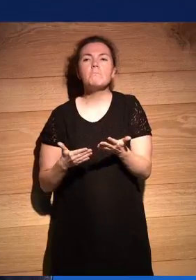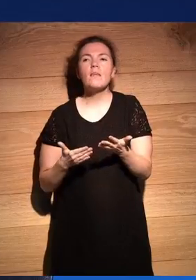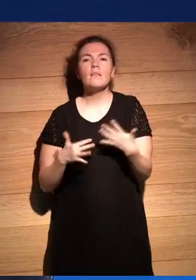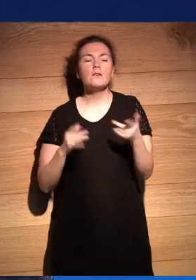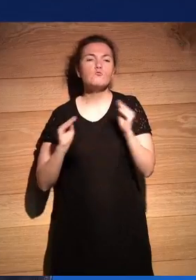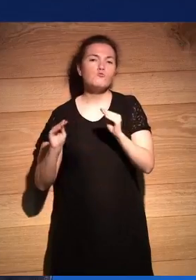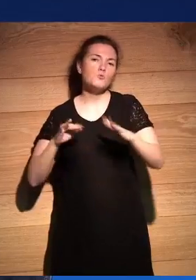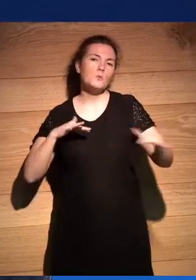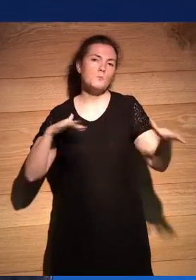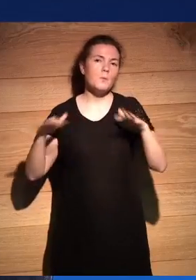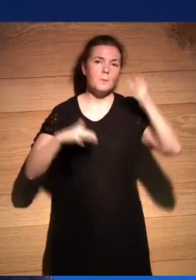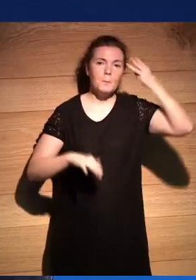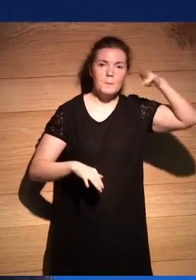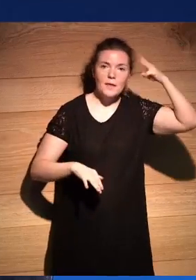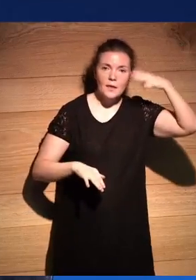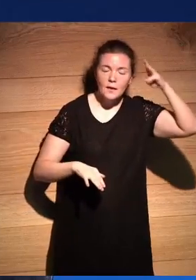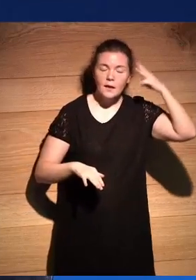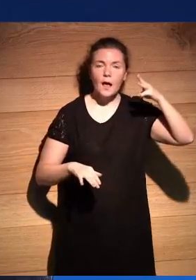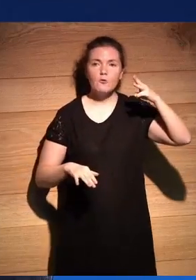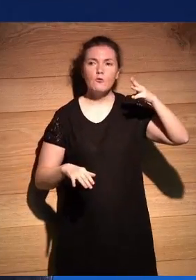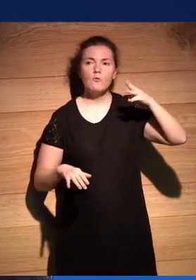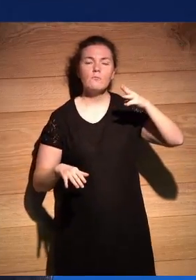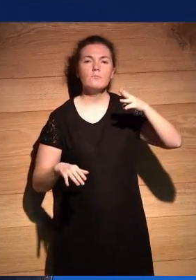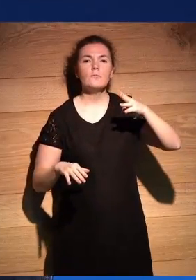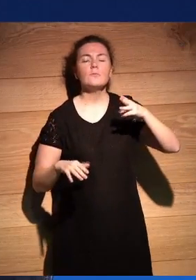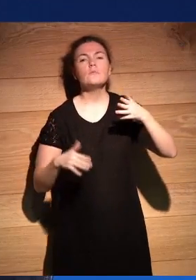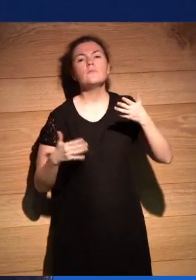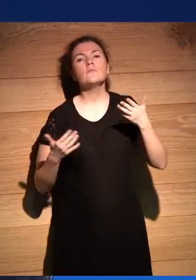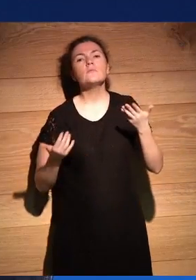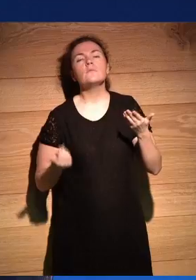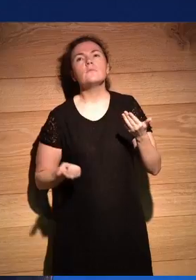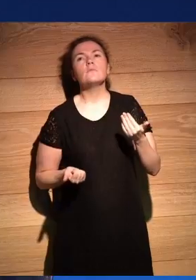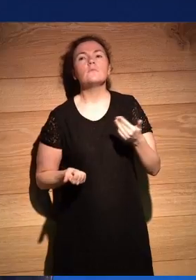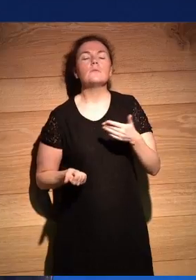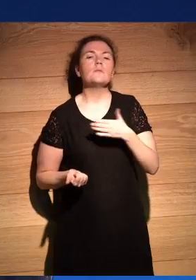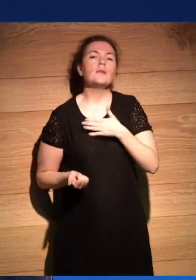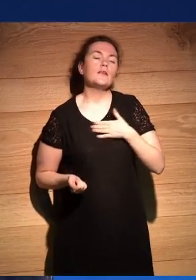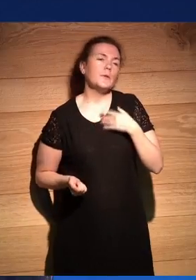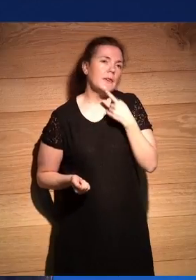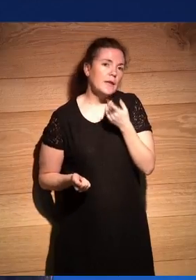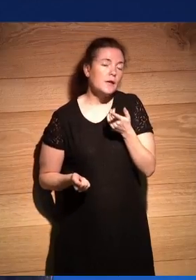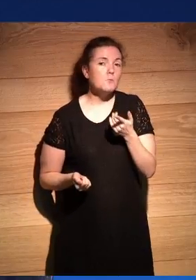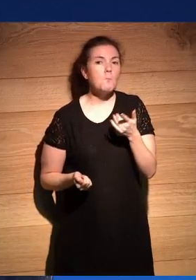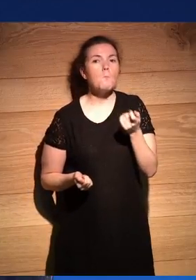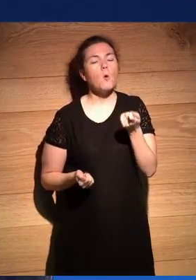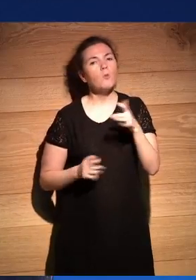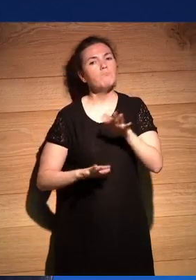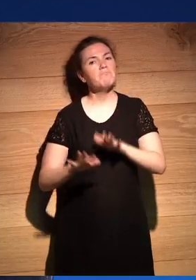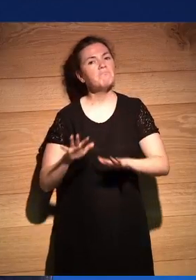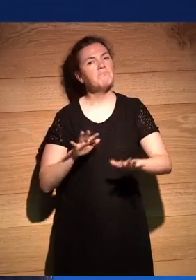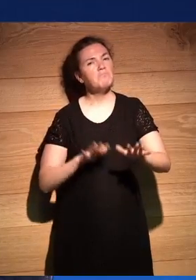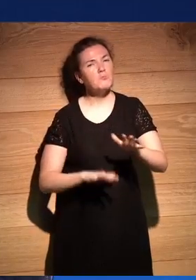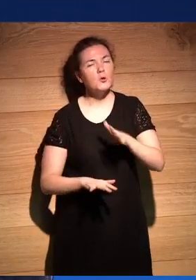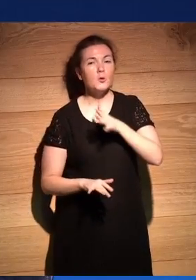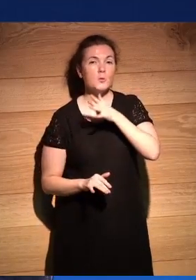movimiento este mexicano en el que está inspirado quiero decir eh es un poco paradójica porque toda toda la